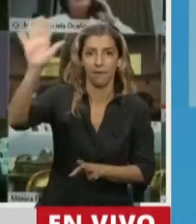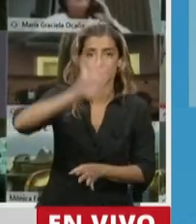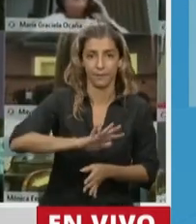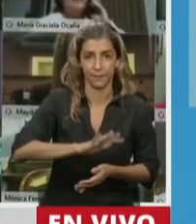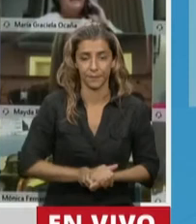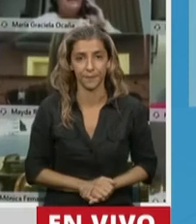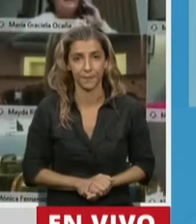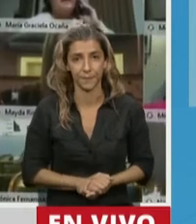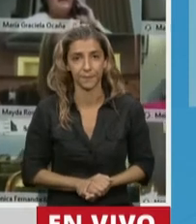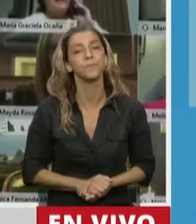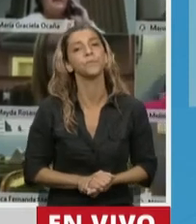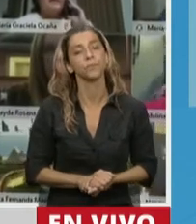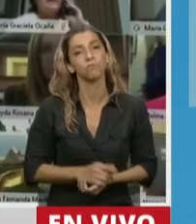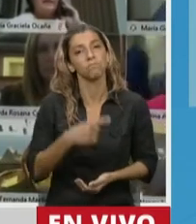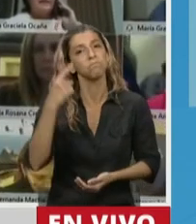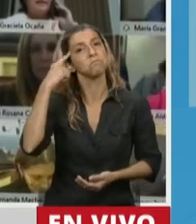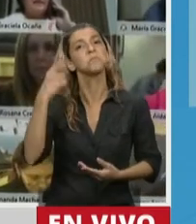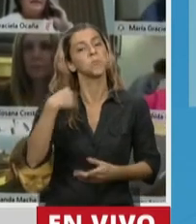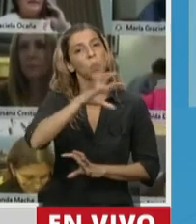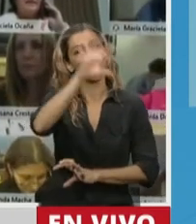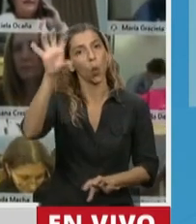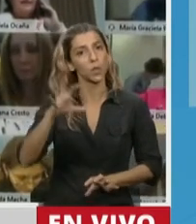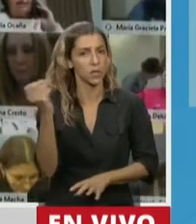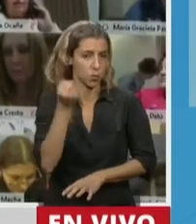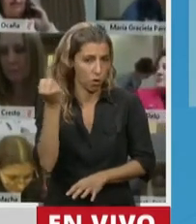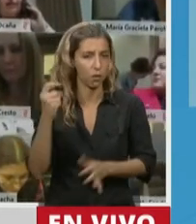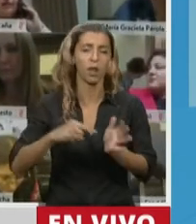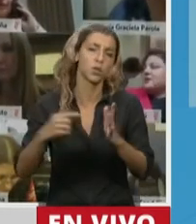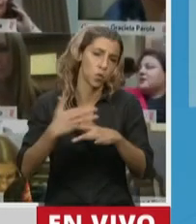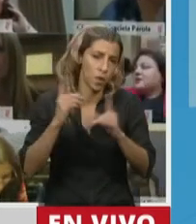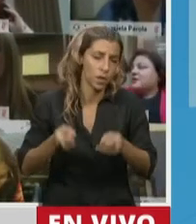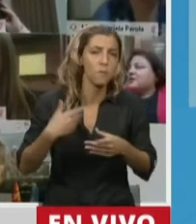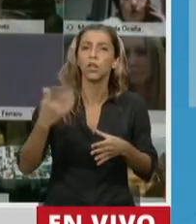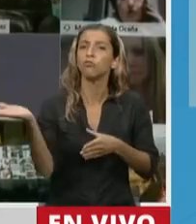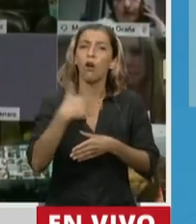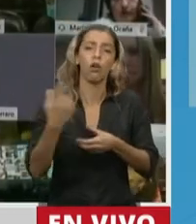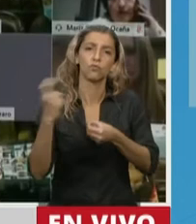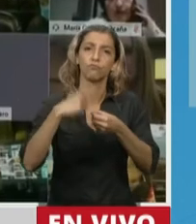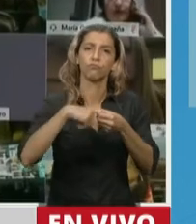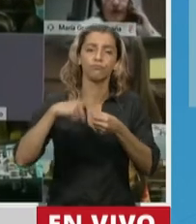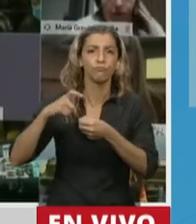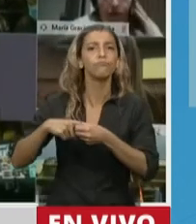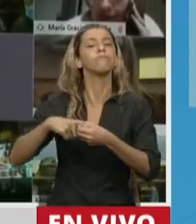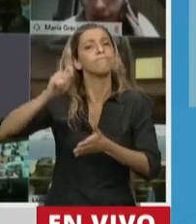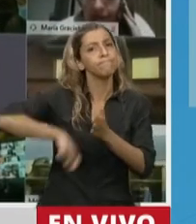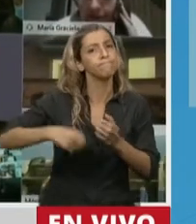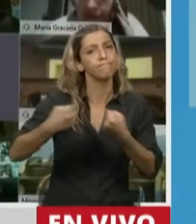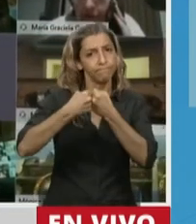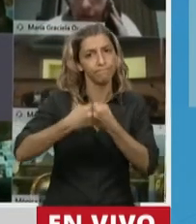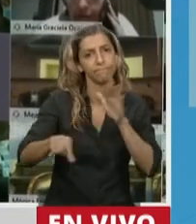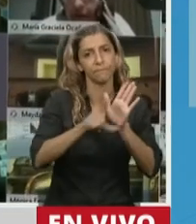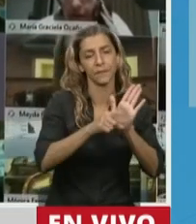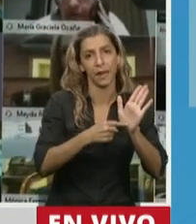Se invita a las provincias y me parece muy importante y a la ciudad autónoma adherir a esta presencia de ley,